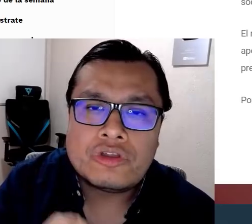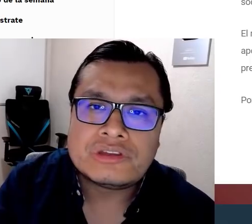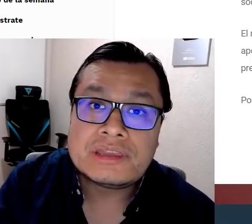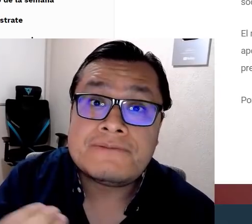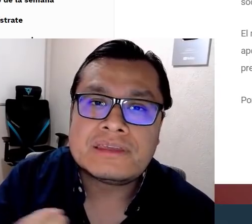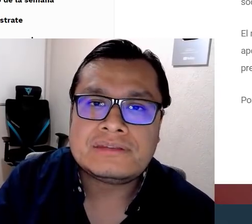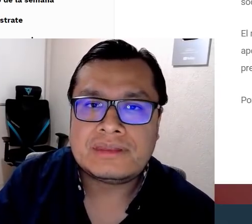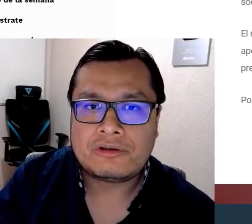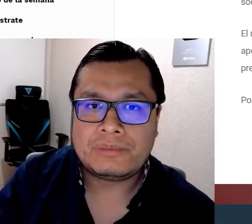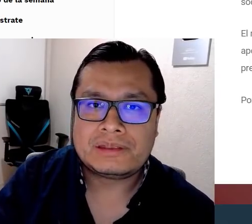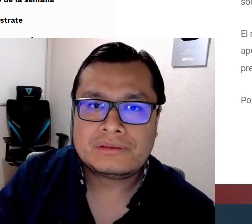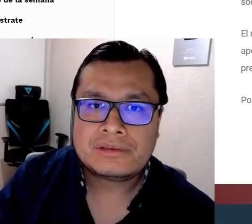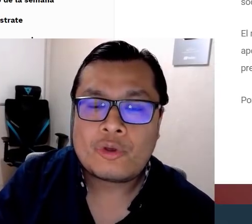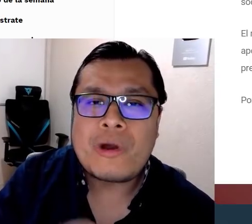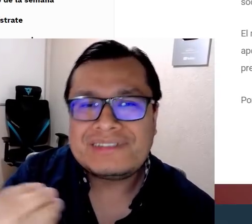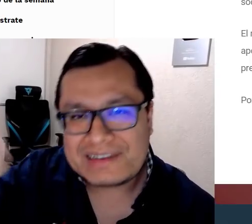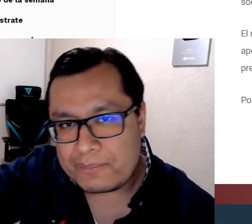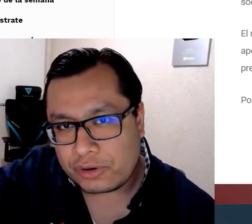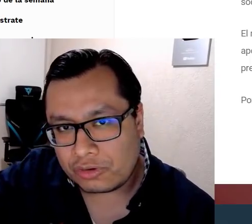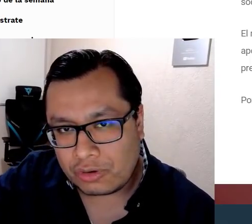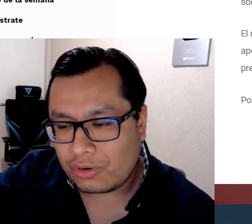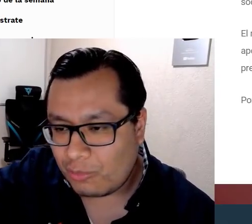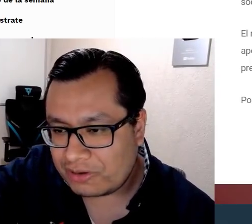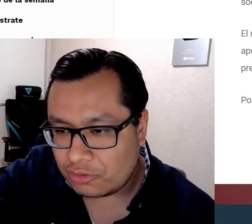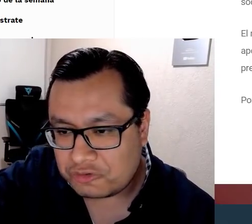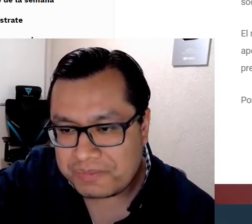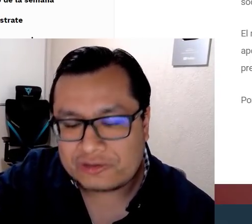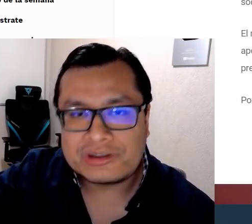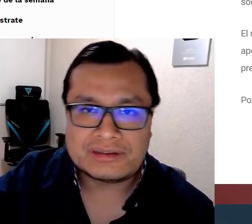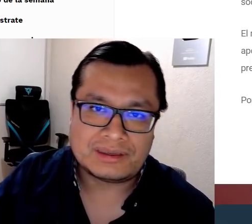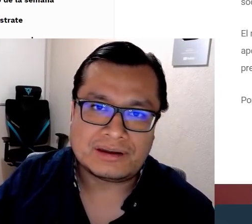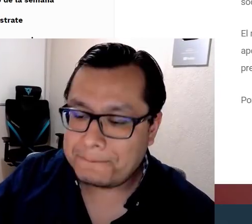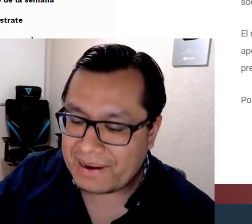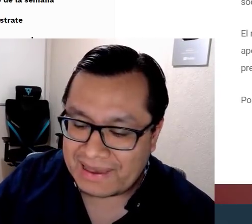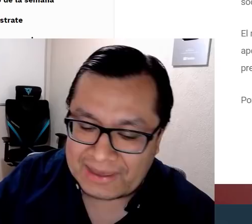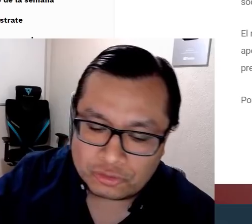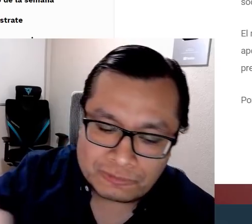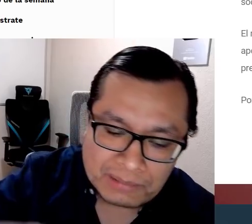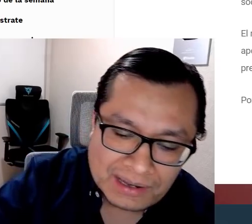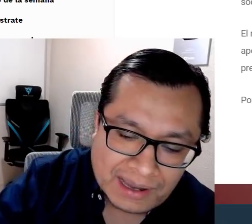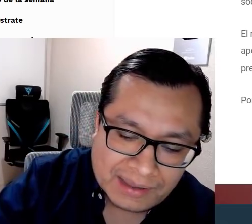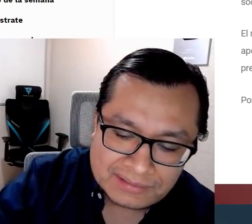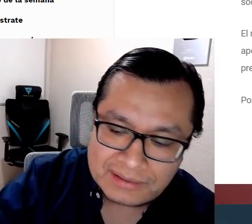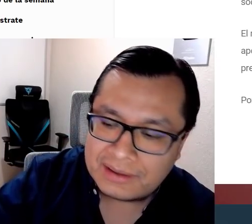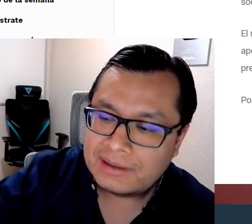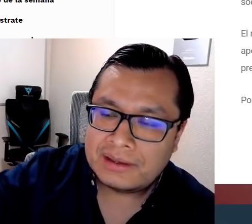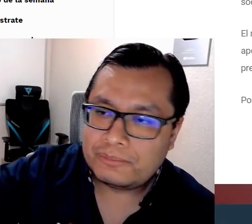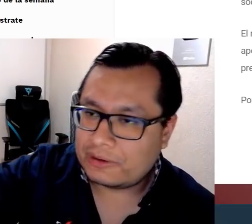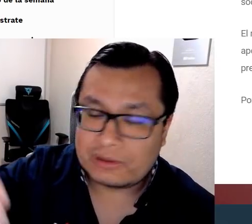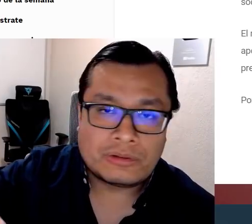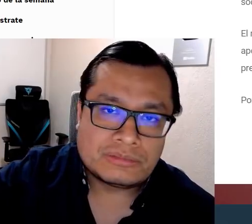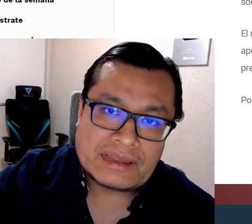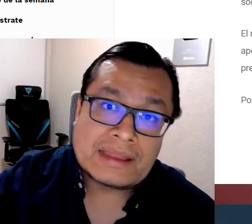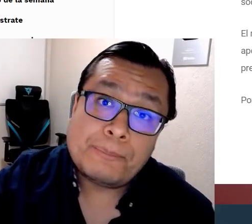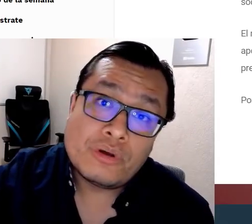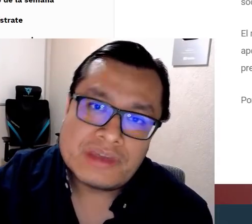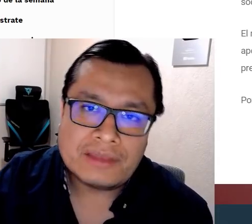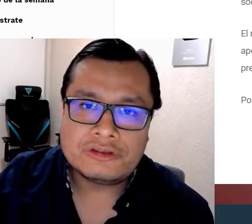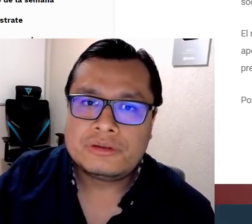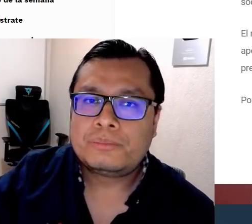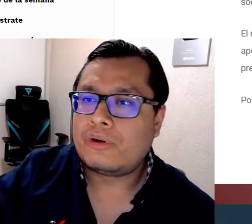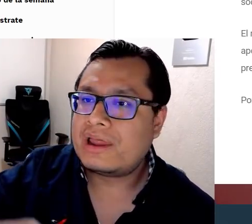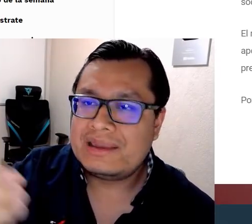compañero docente fallece de COVID. ¿Cuál sería el protocolo? ¿Cuáles son los pasos a seguir? Para que sus familiares, pues bueno, sean